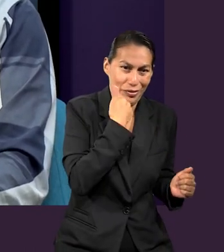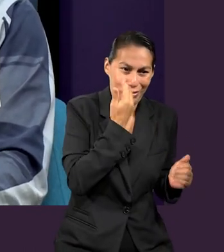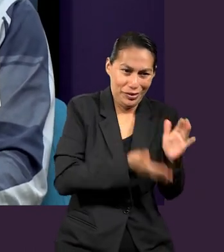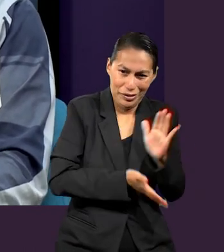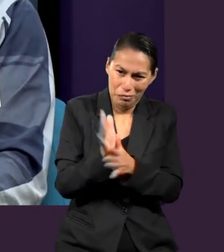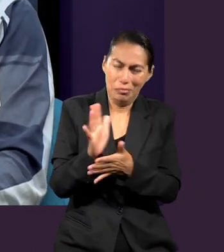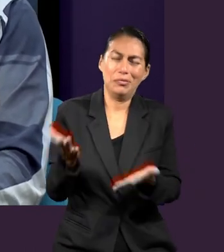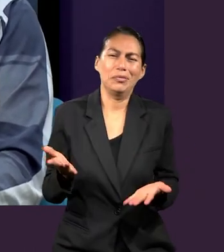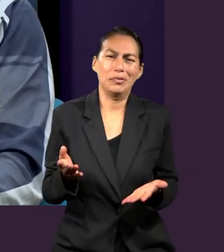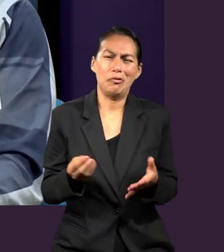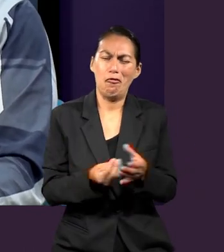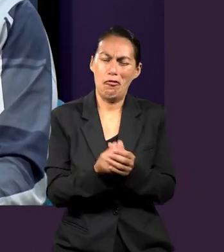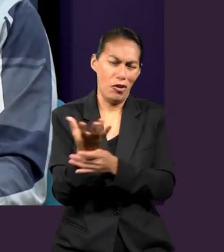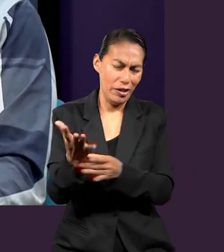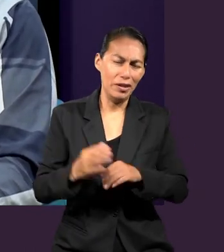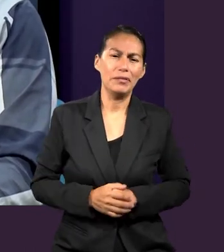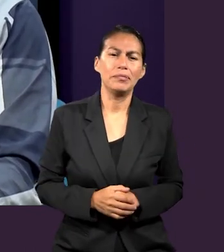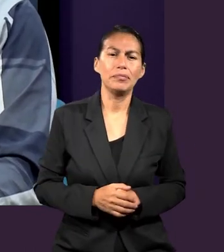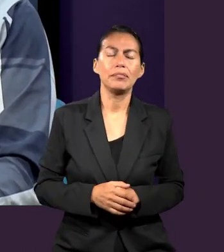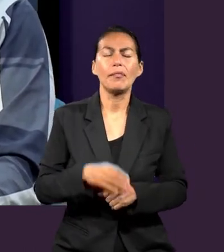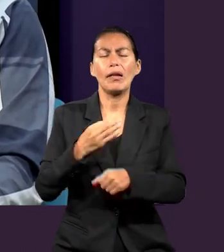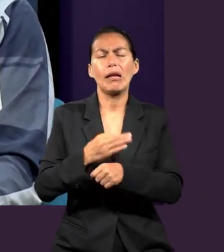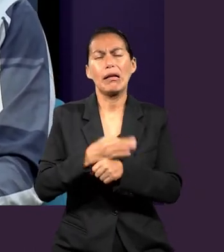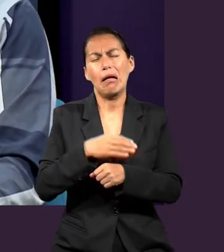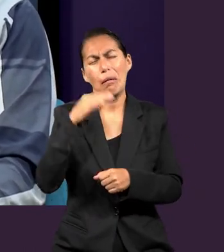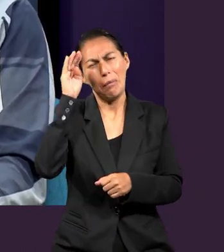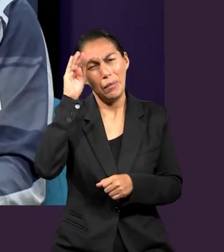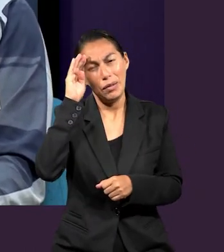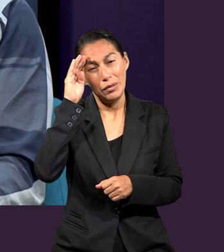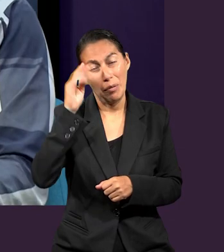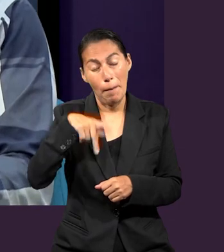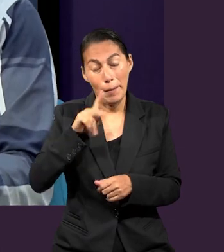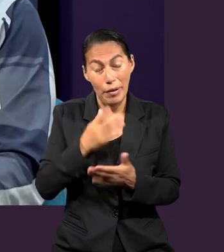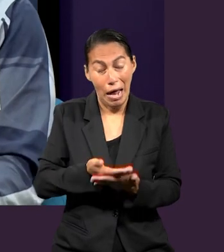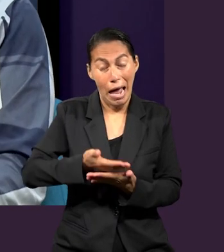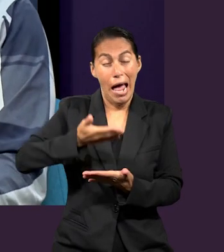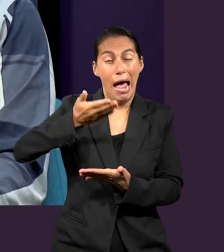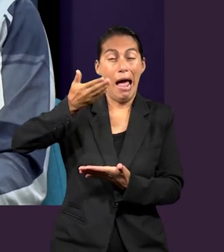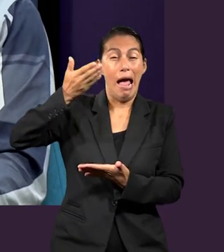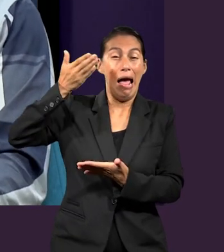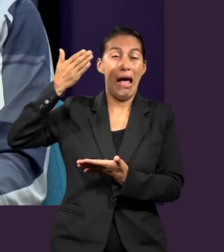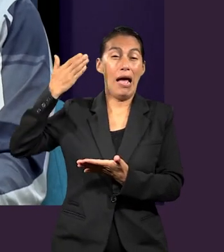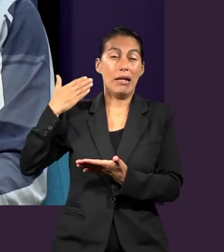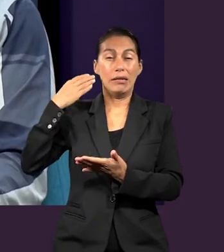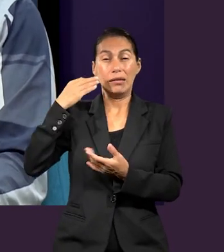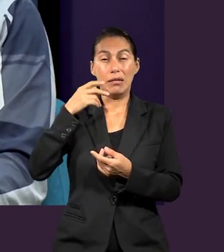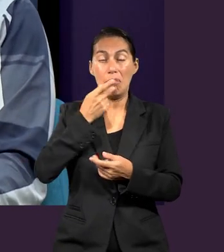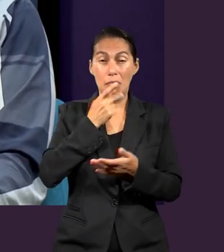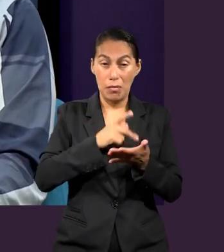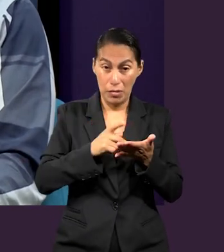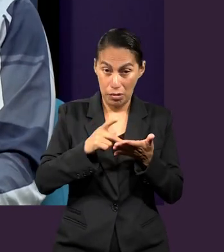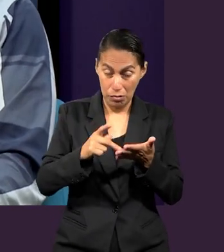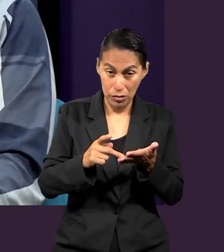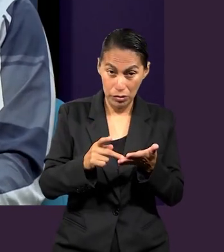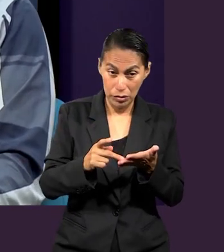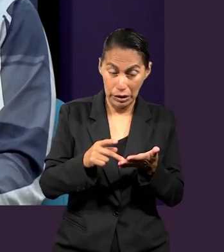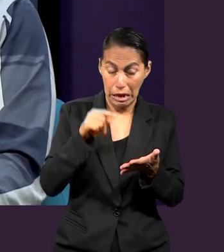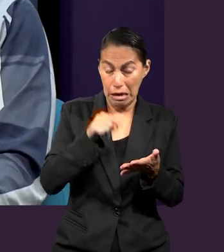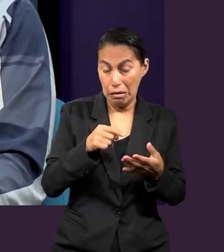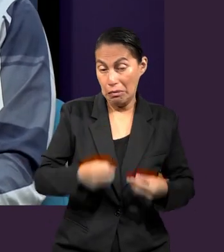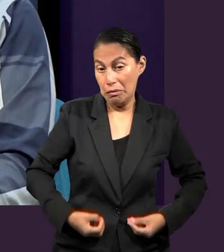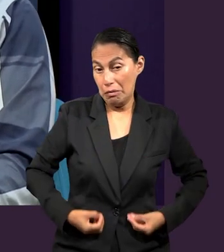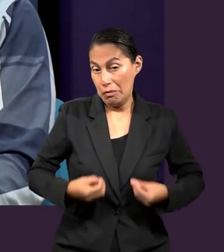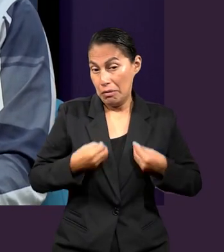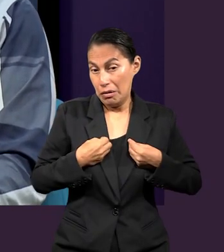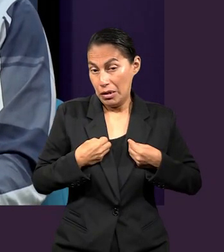tiempos modernos hoy. Ahora, viajando en el tiempo, en los tiempos de Pablo, me imagino que las